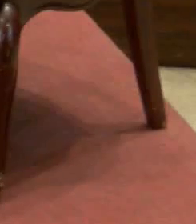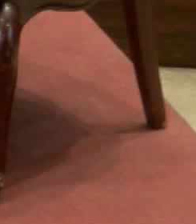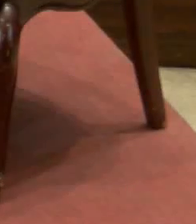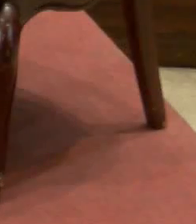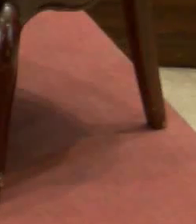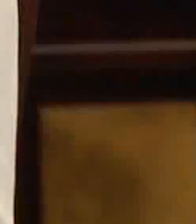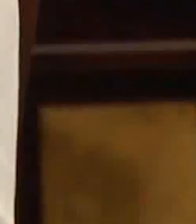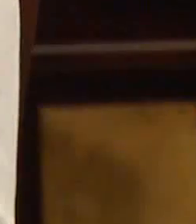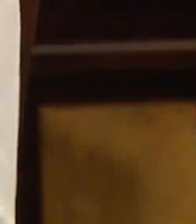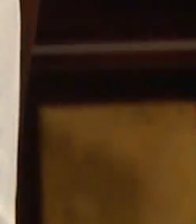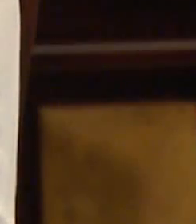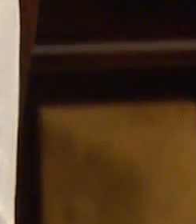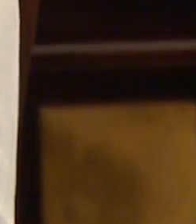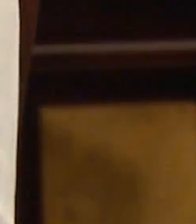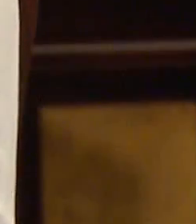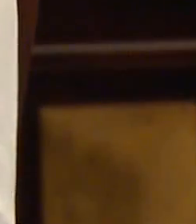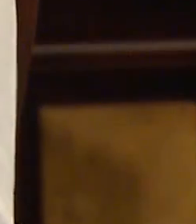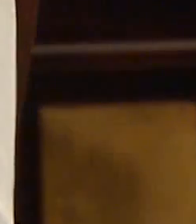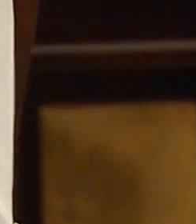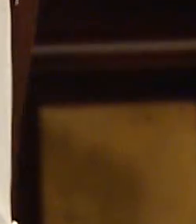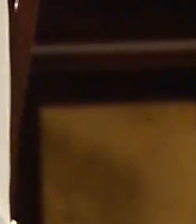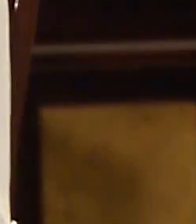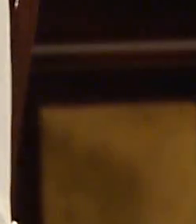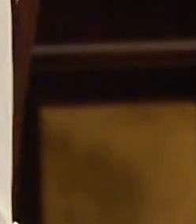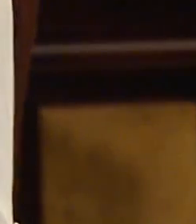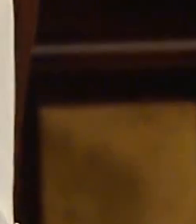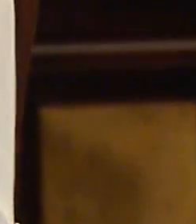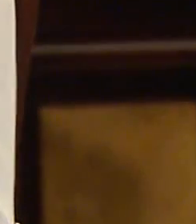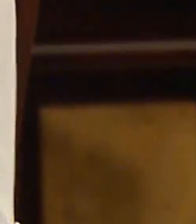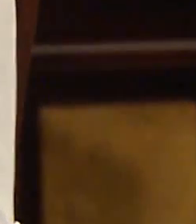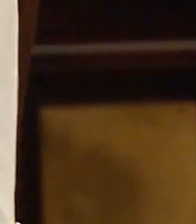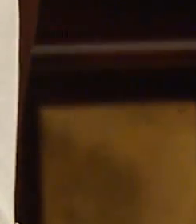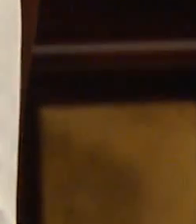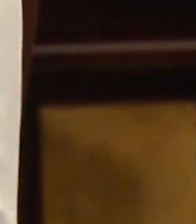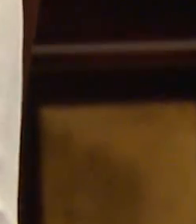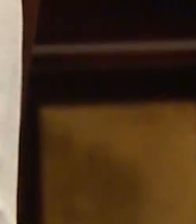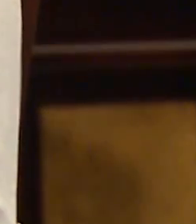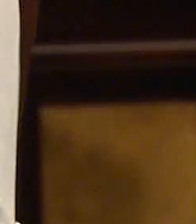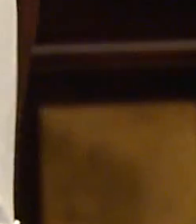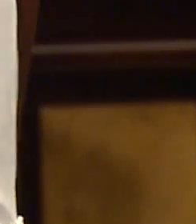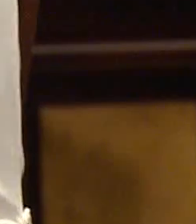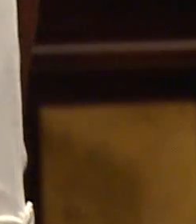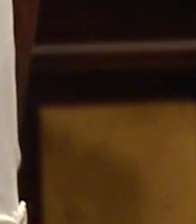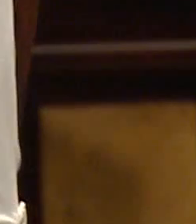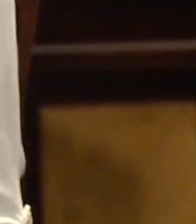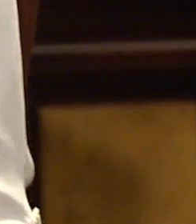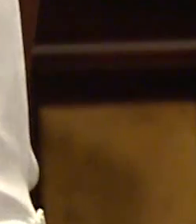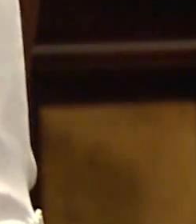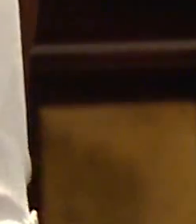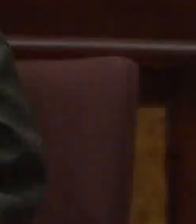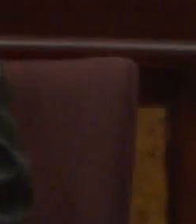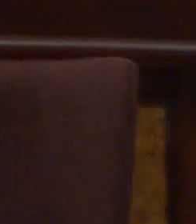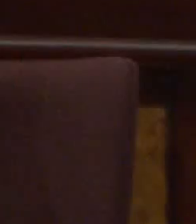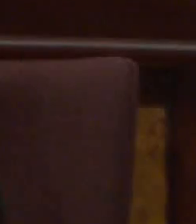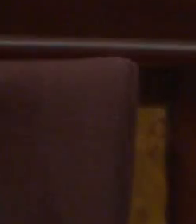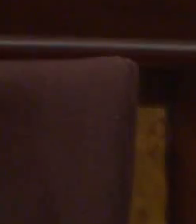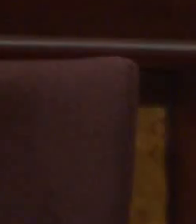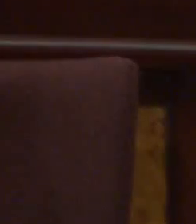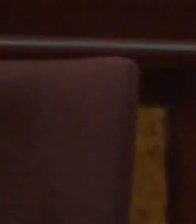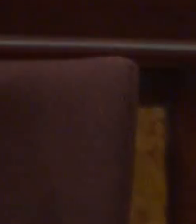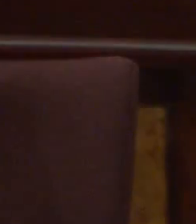demandando desde hace mucho tiempo, ¿por qué o qué es lo que los motiva a hacerlo ahora y no se lo hizo antes? ¿Por qué no se lo hizo antes?